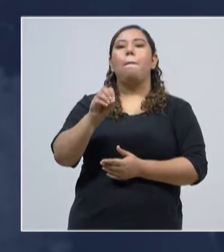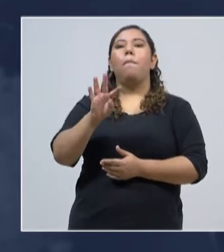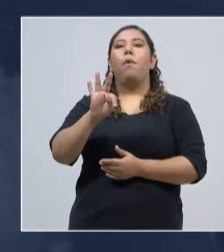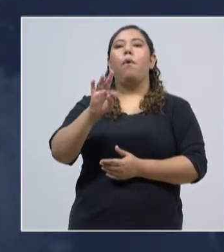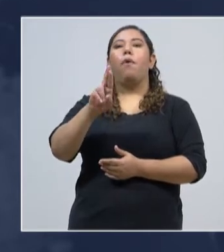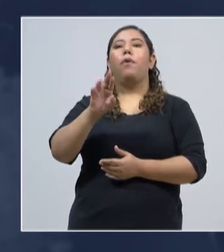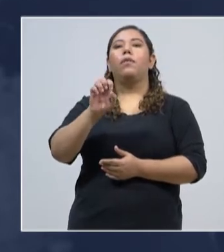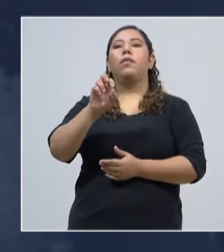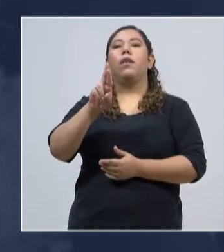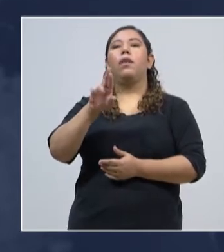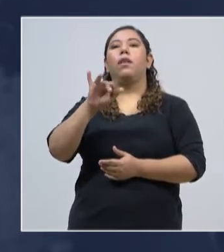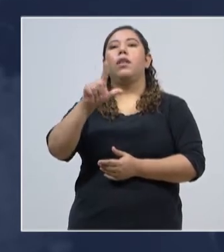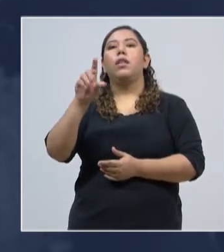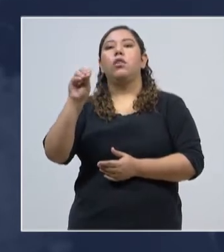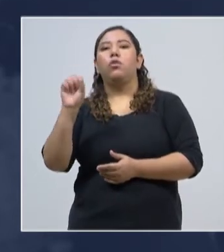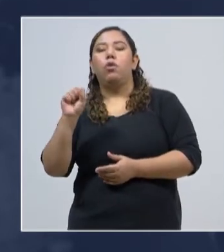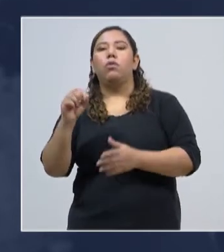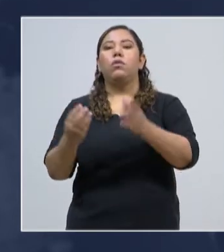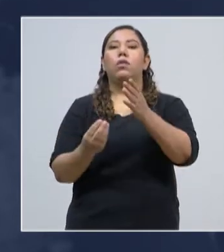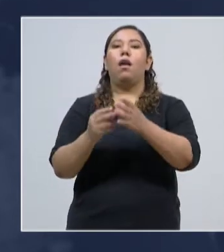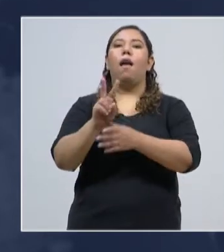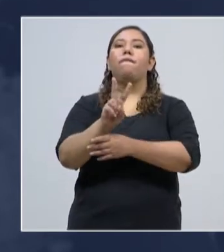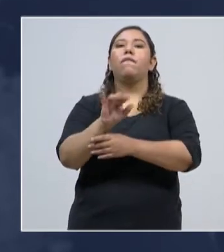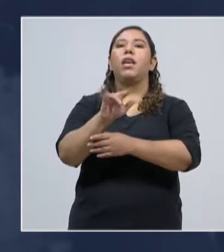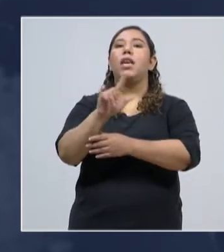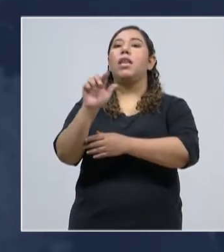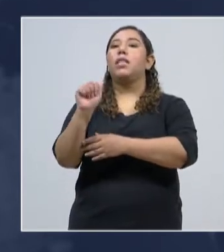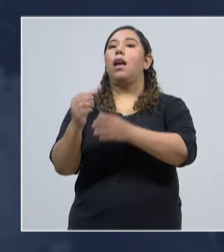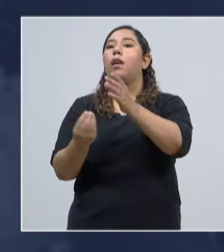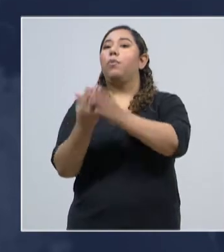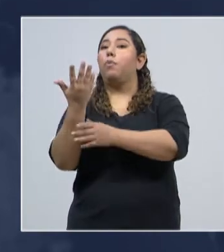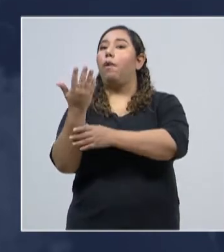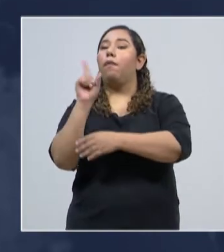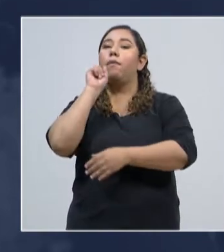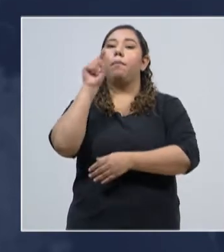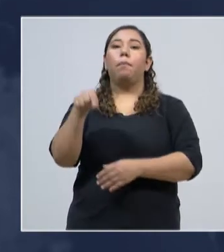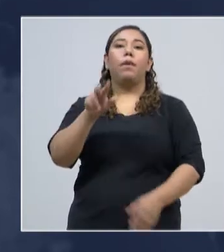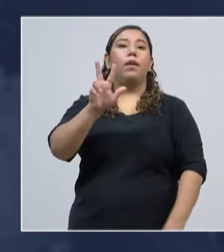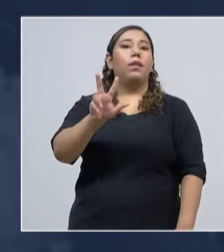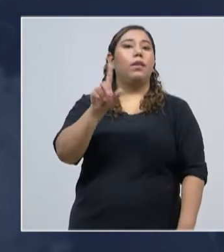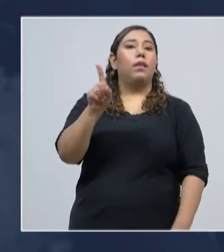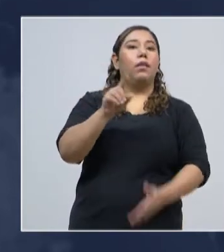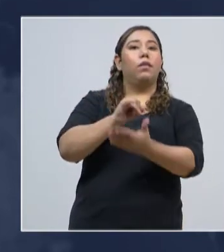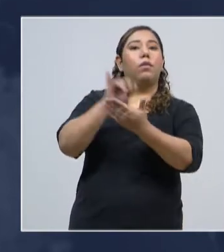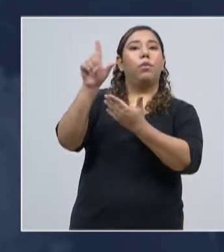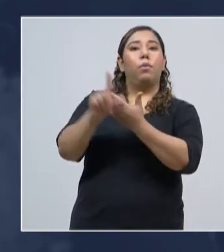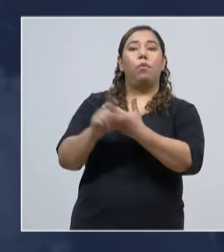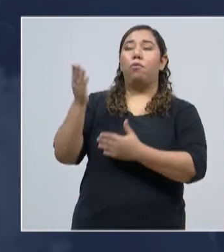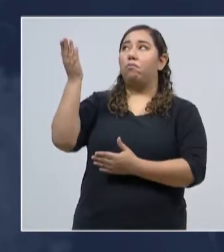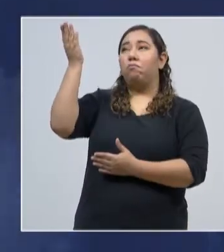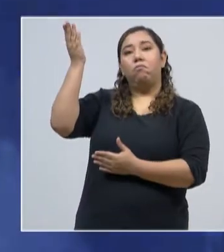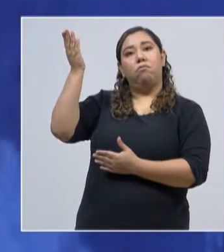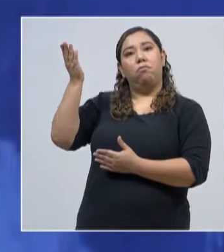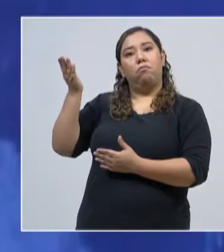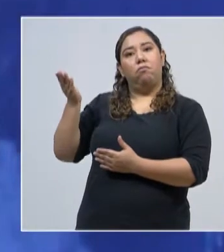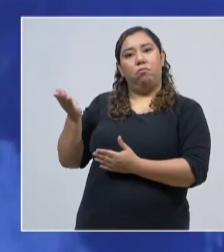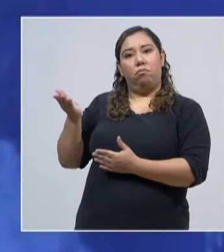Potrerillos, en Morelos, en Villanueva, en Dos Caminos. Mañana 31 de julio, en el Departamento de Cortés, en estos